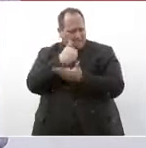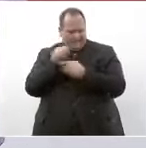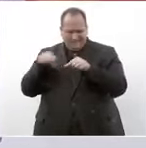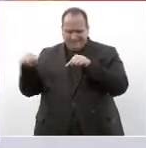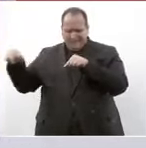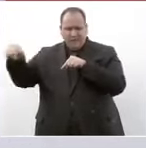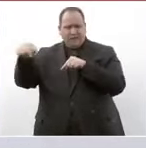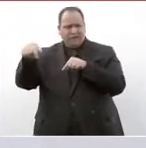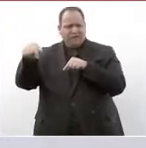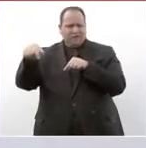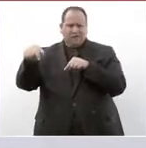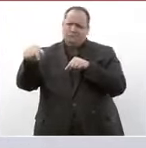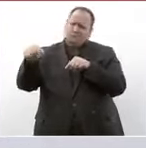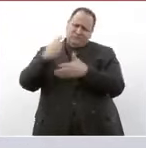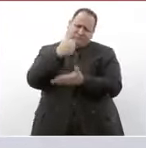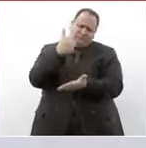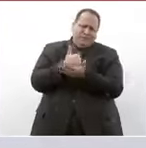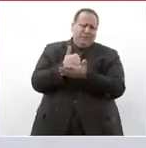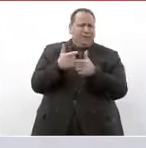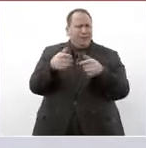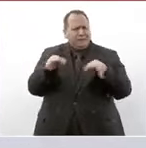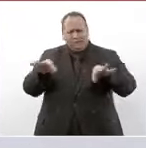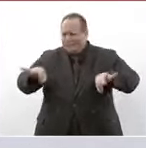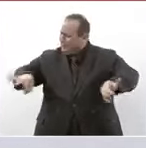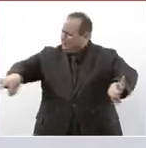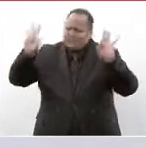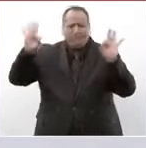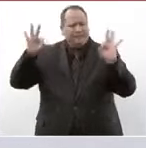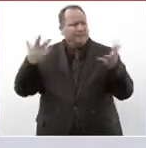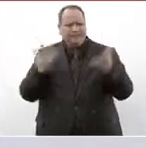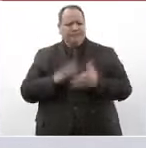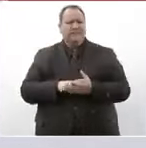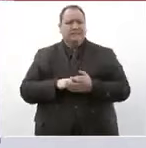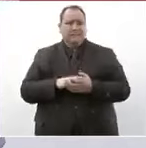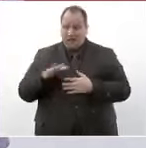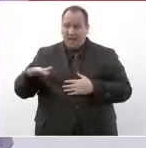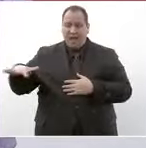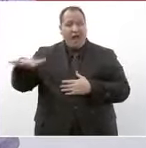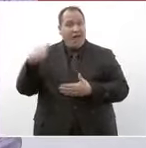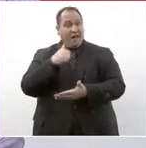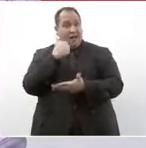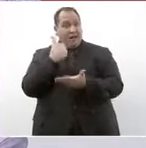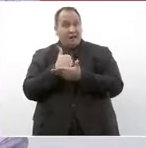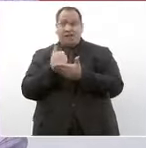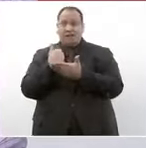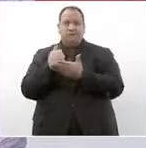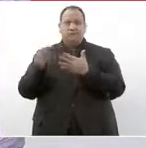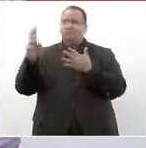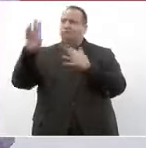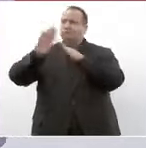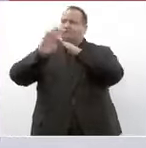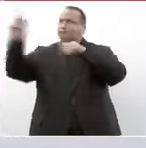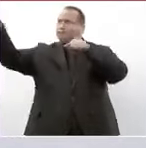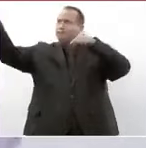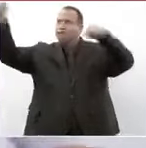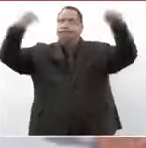extraordinarias son ciudades en donde la gente